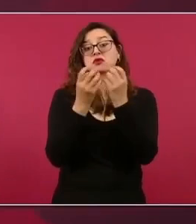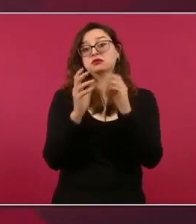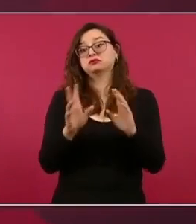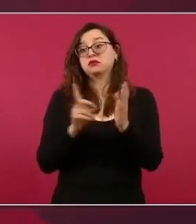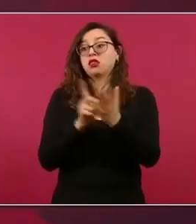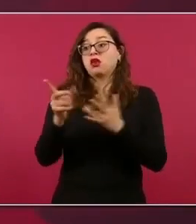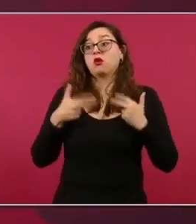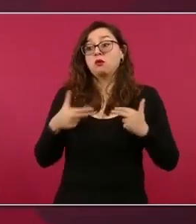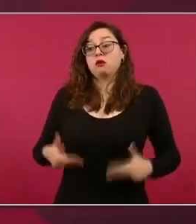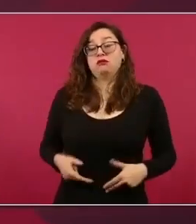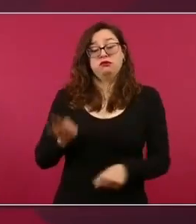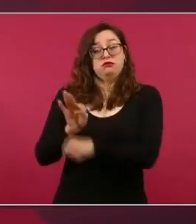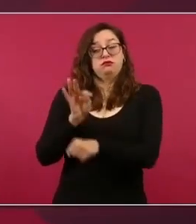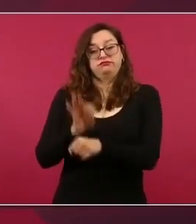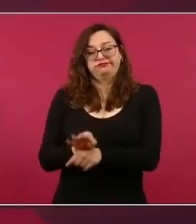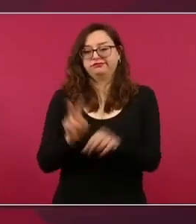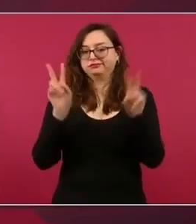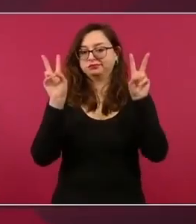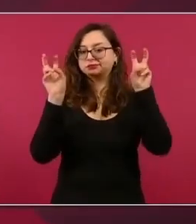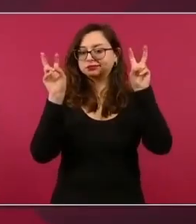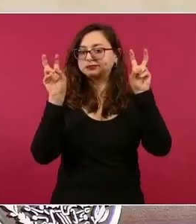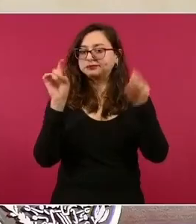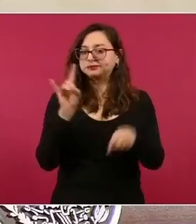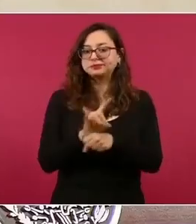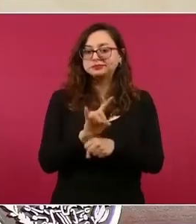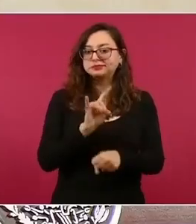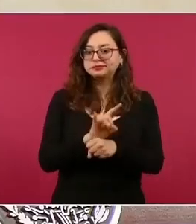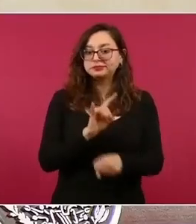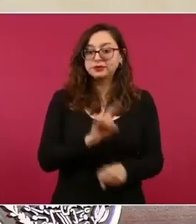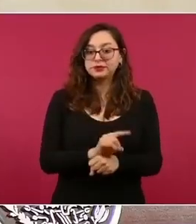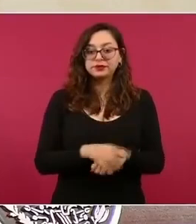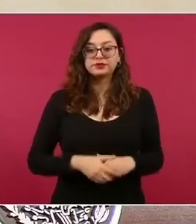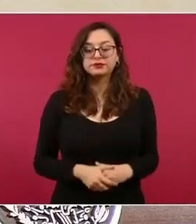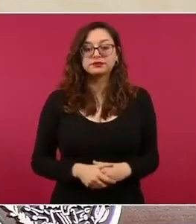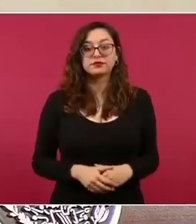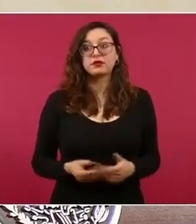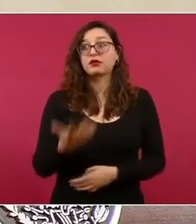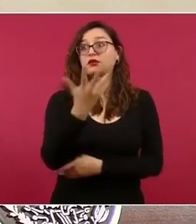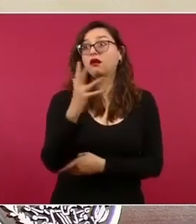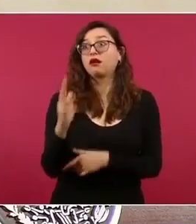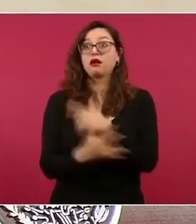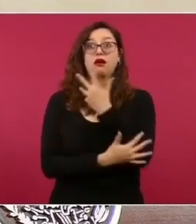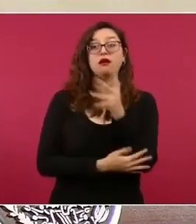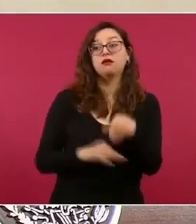derechos humanos, a pseudoambientalistas,